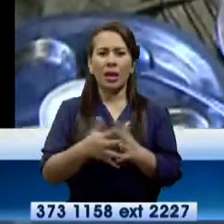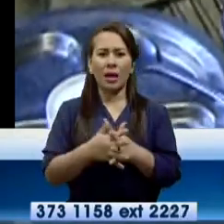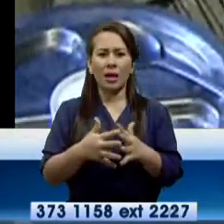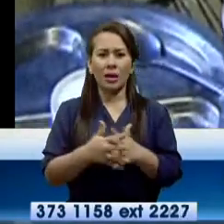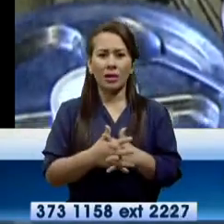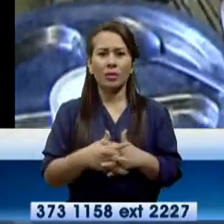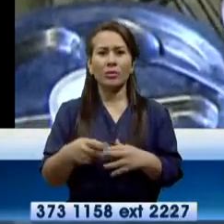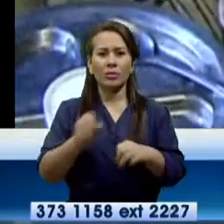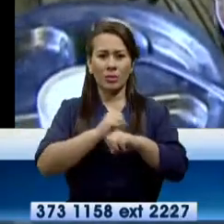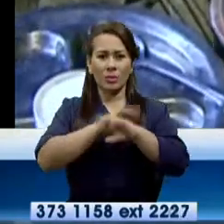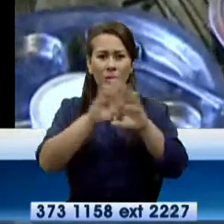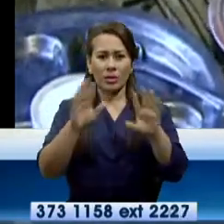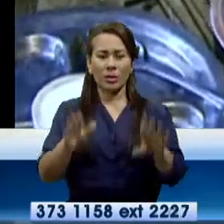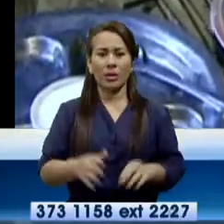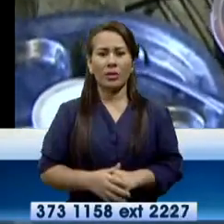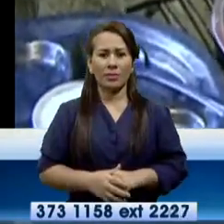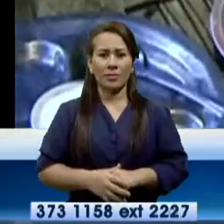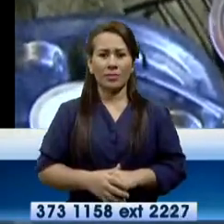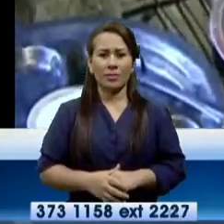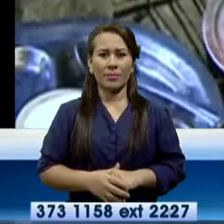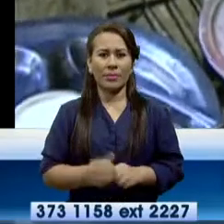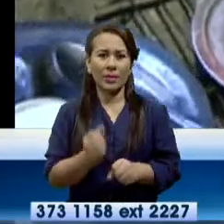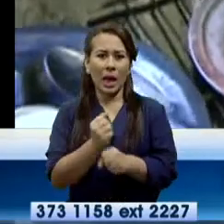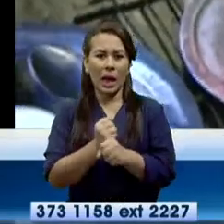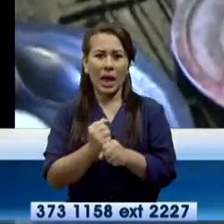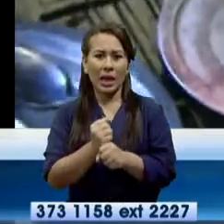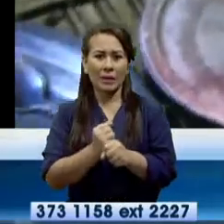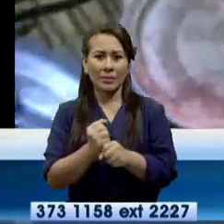que hizo la mañanita que me sobró del cafecito.